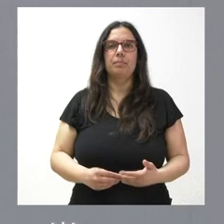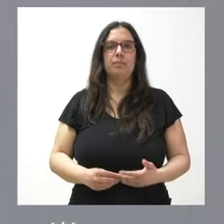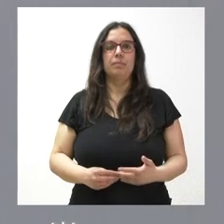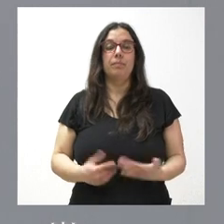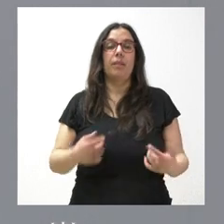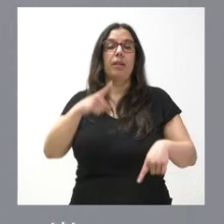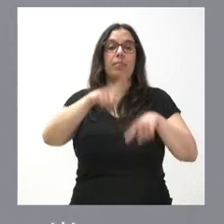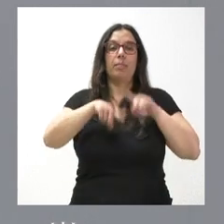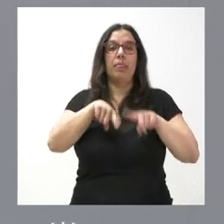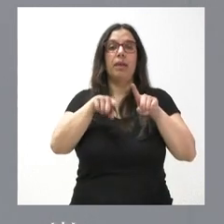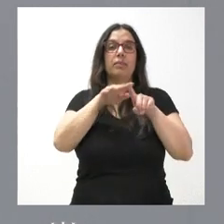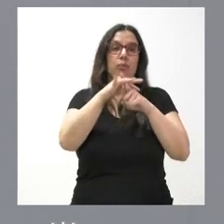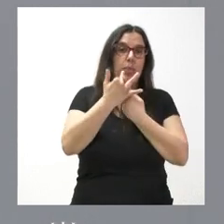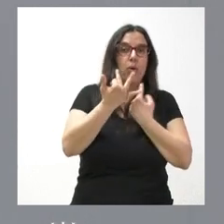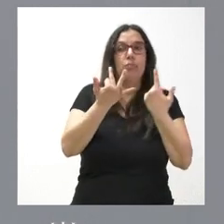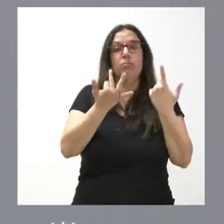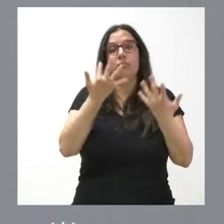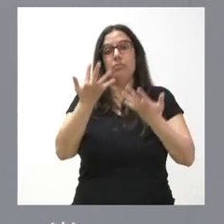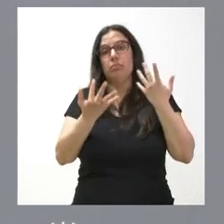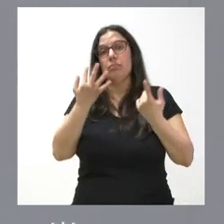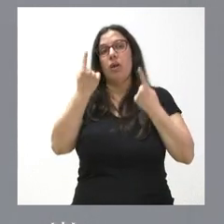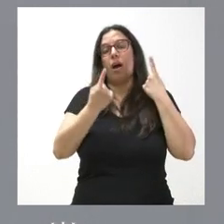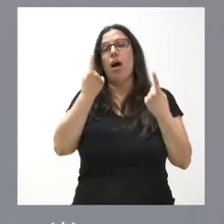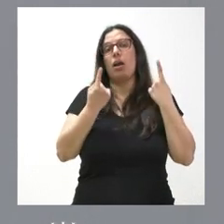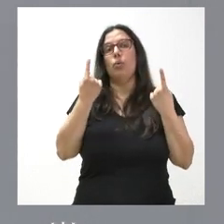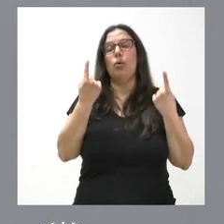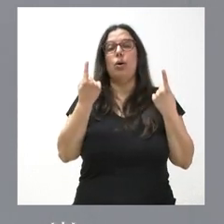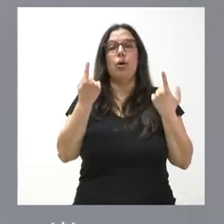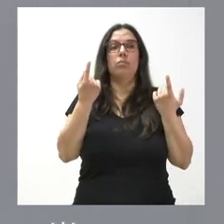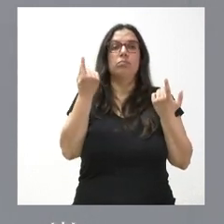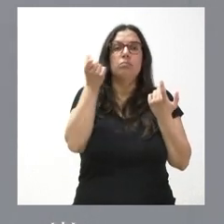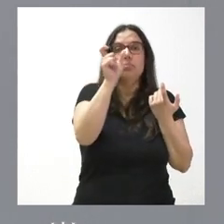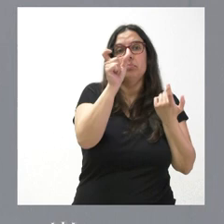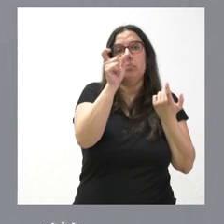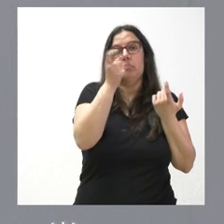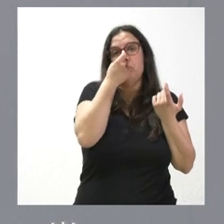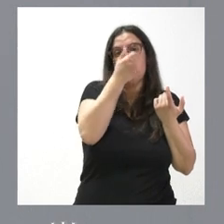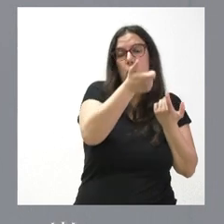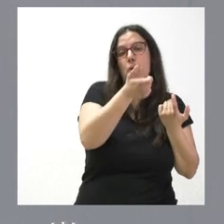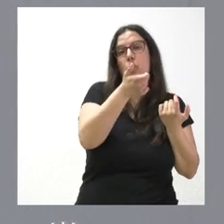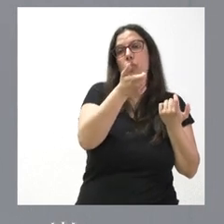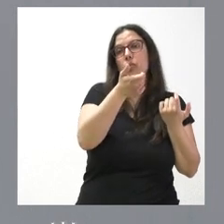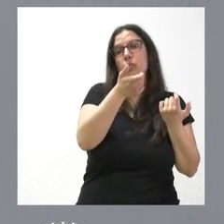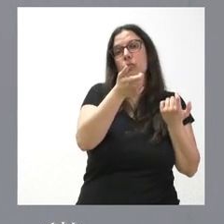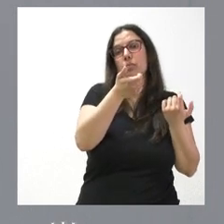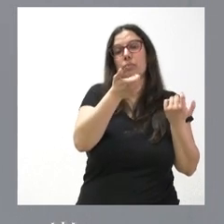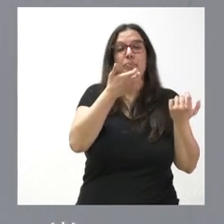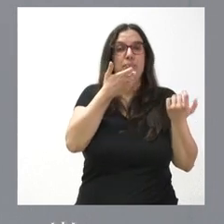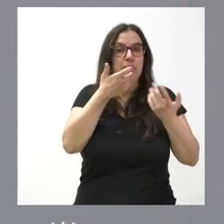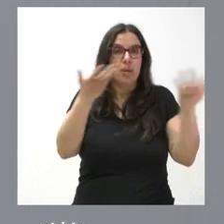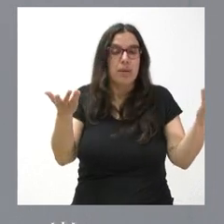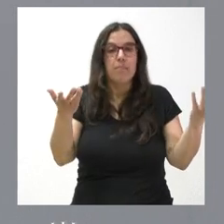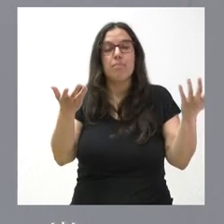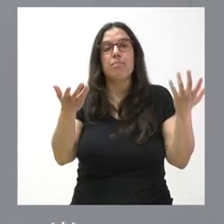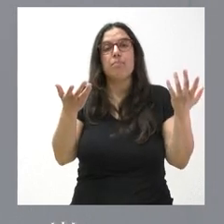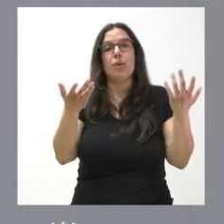en función de las circunstancias, va de algunas cifras más reducidas, como puede ser la